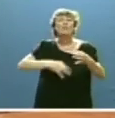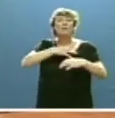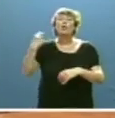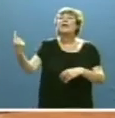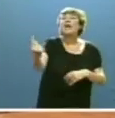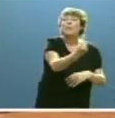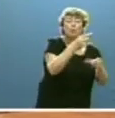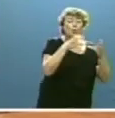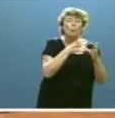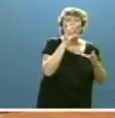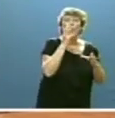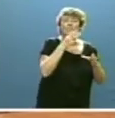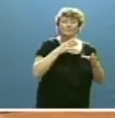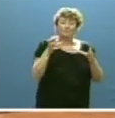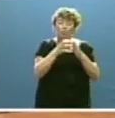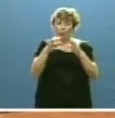grupos parlamentarios.